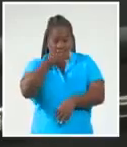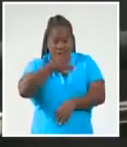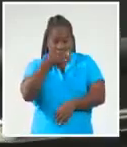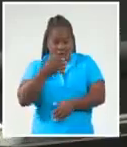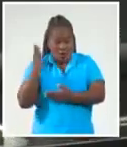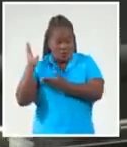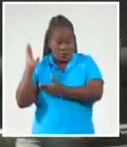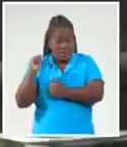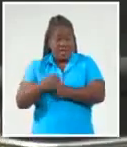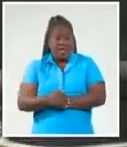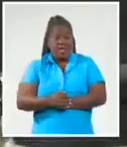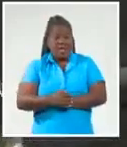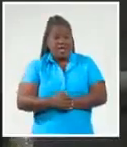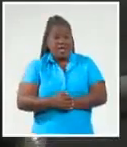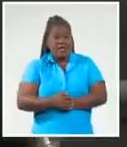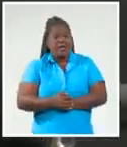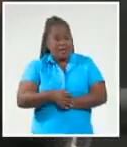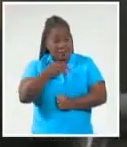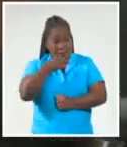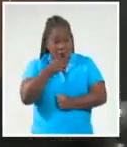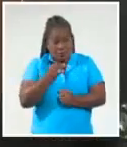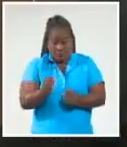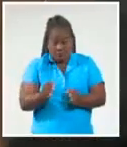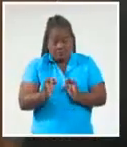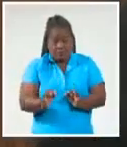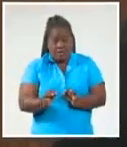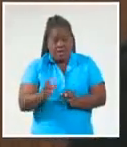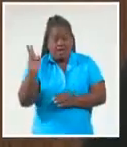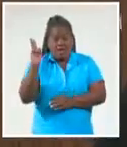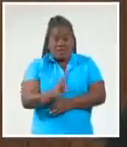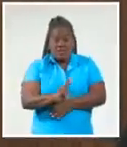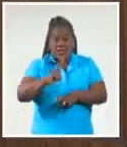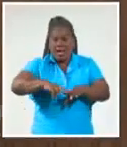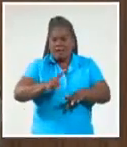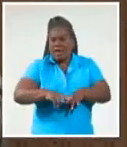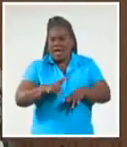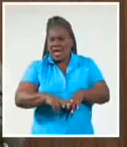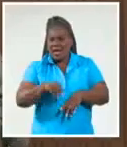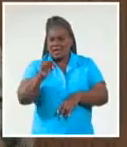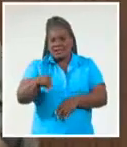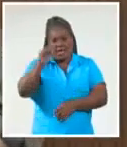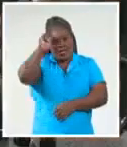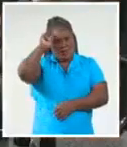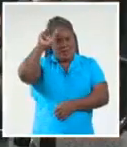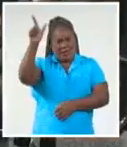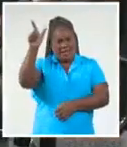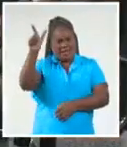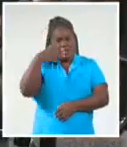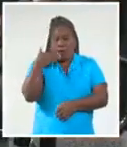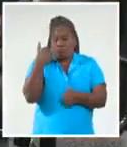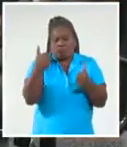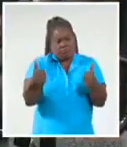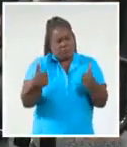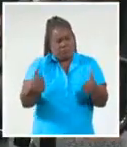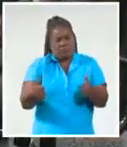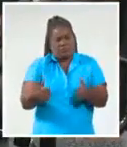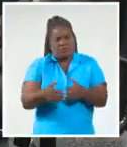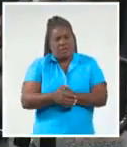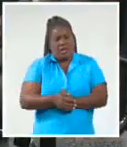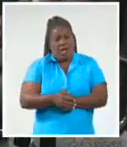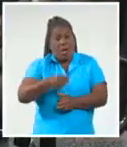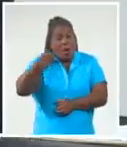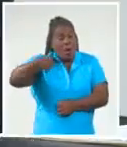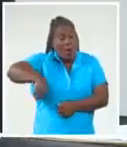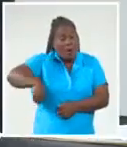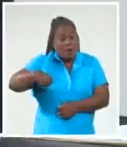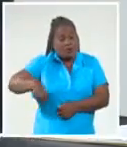Organización de Izquierda afirmó a este noticiero que su visita a la Habana fue una experiencia inspiradora, una gran oportunidad